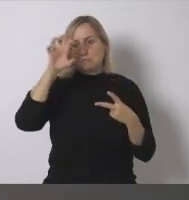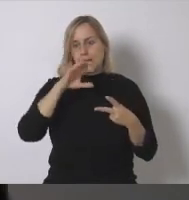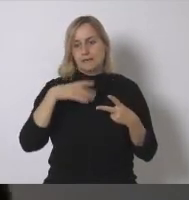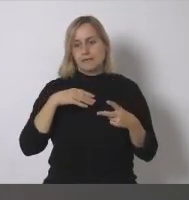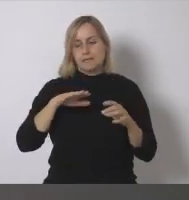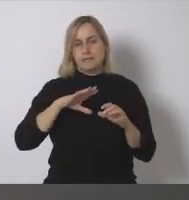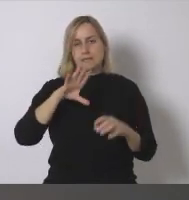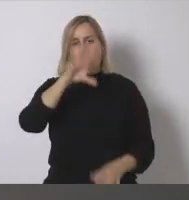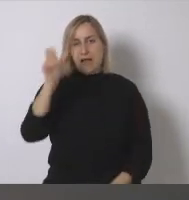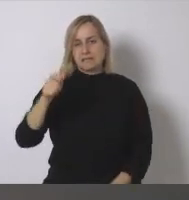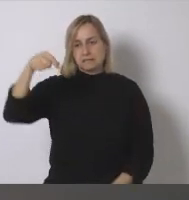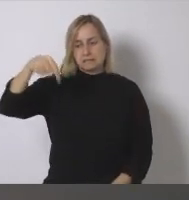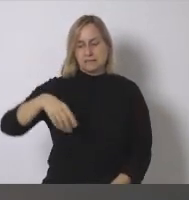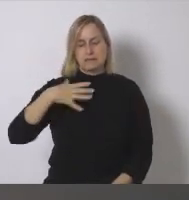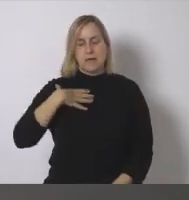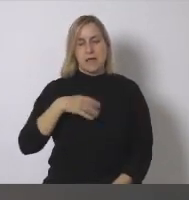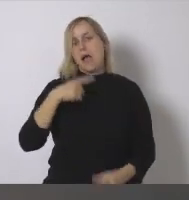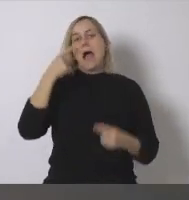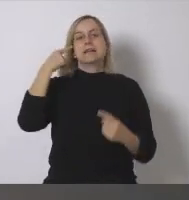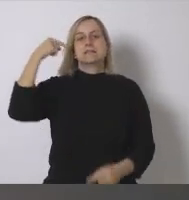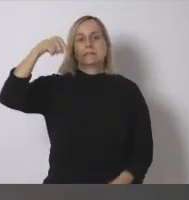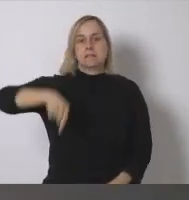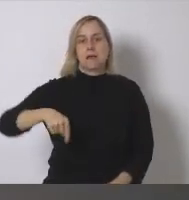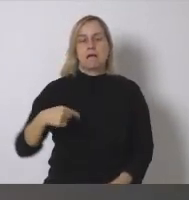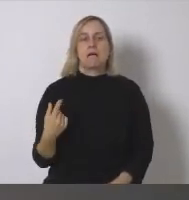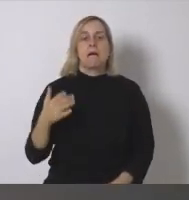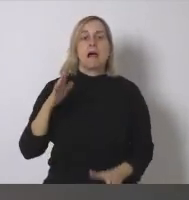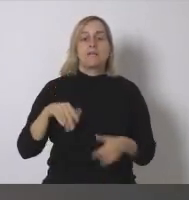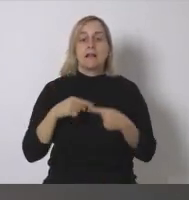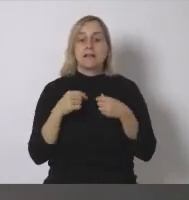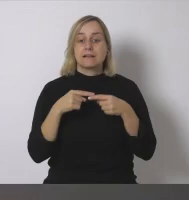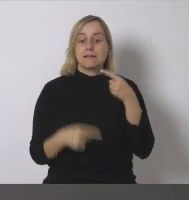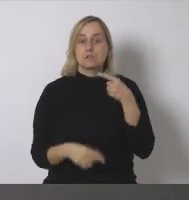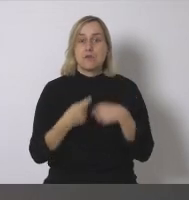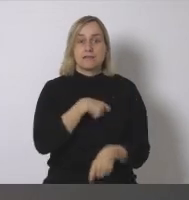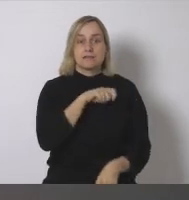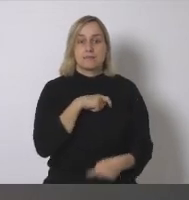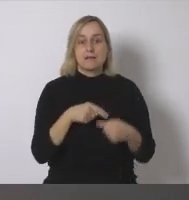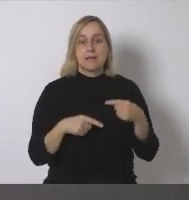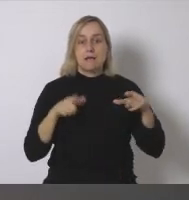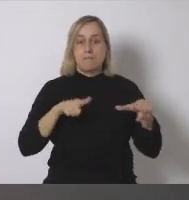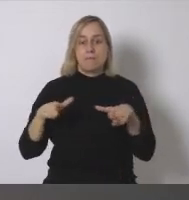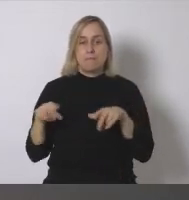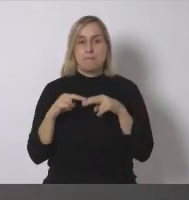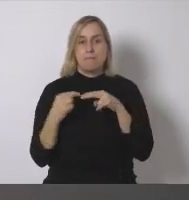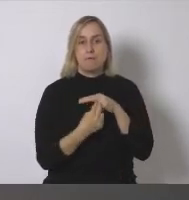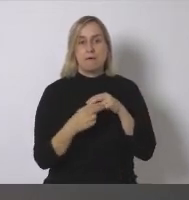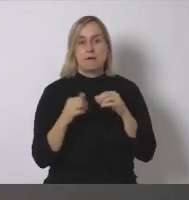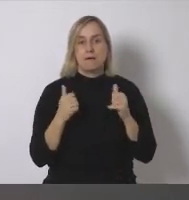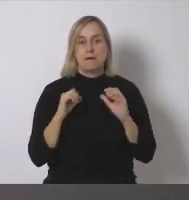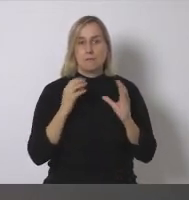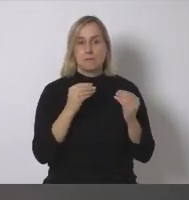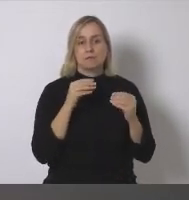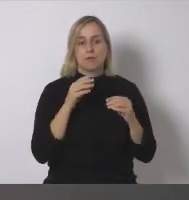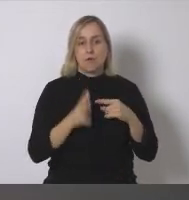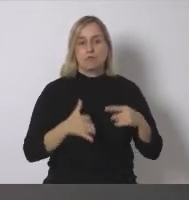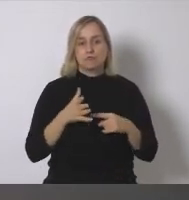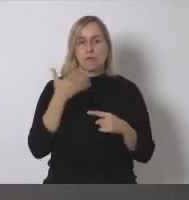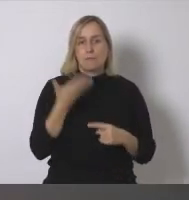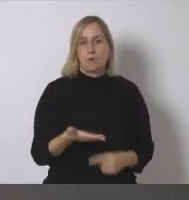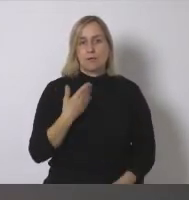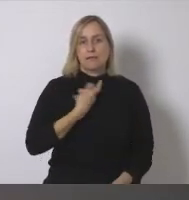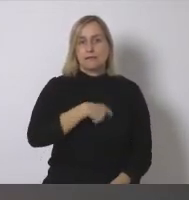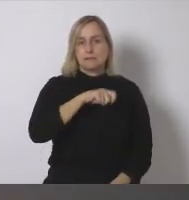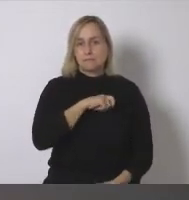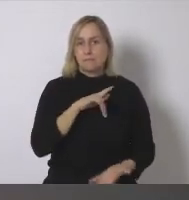sudeste asiático pero lo que sí que se hace en España es una el resto de los componentes de la planta fotovoltaica sí que se hacen en España de hecho hay una industria bastante importante en